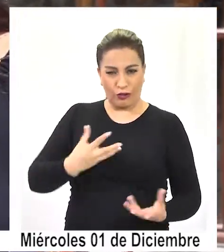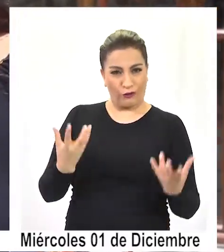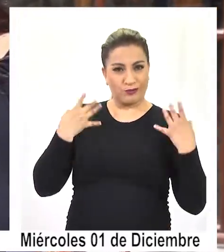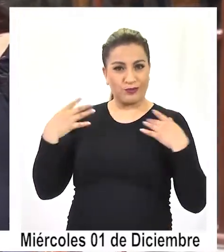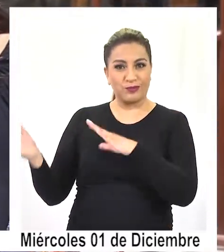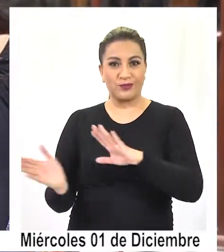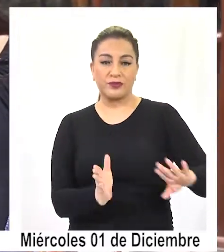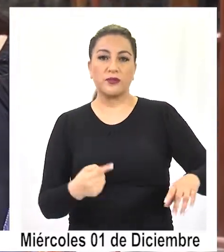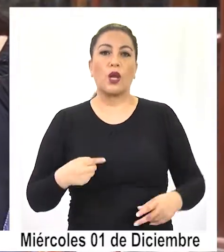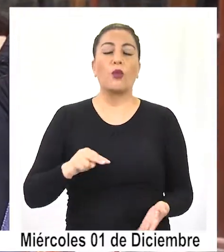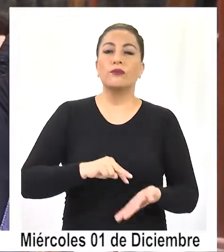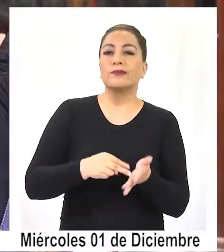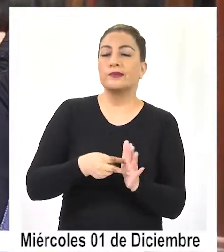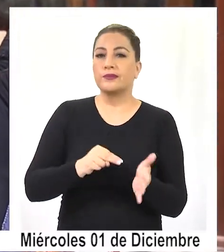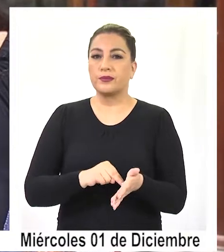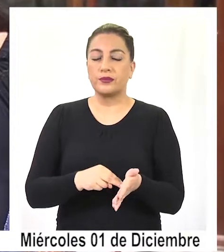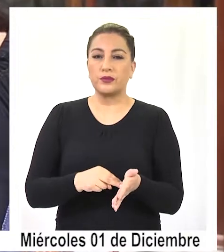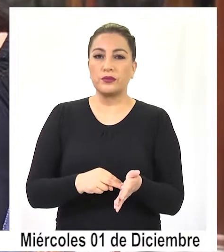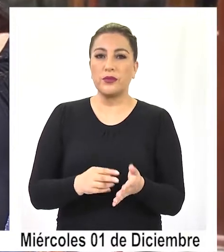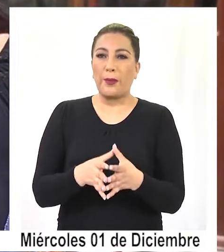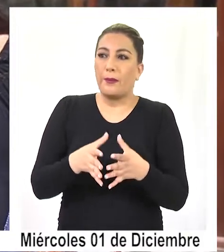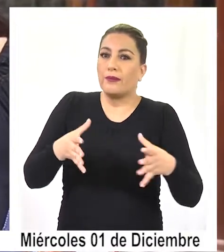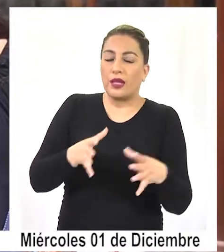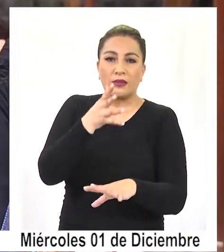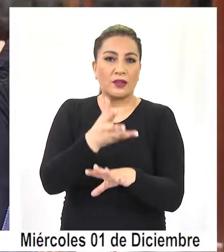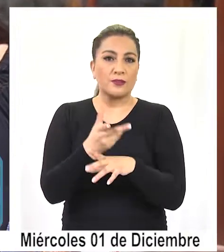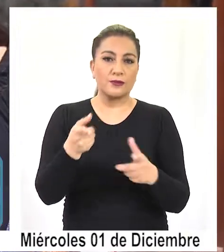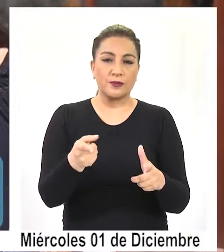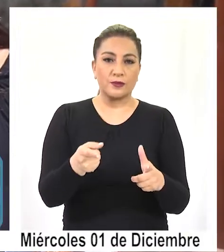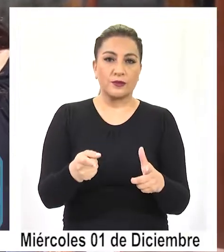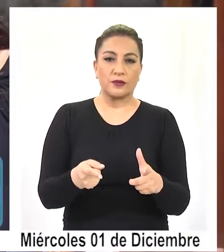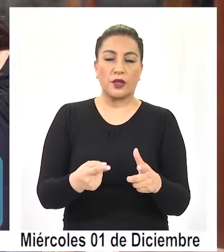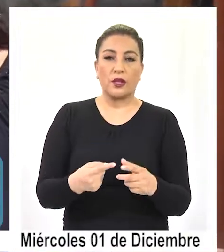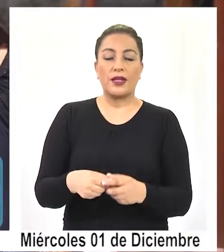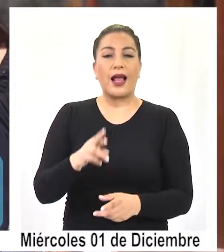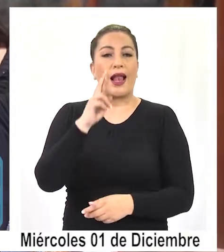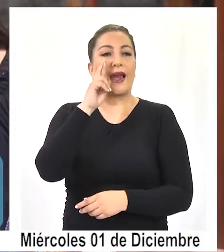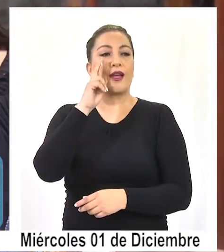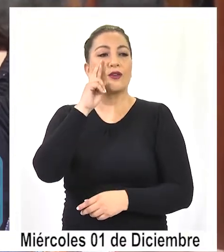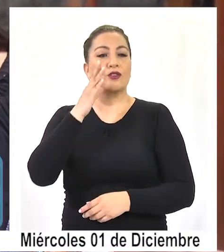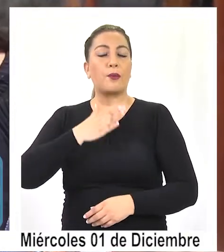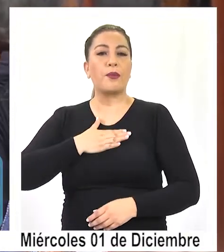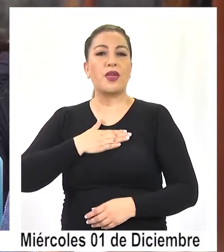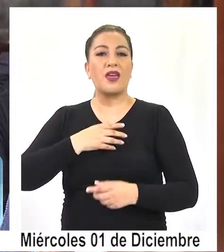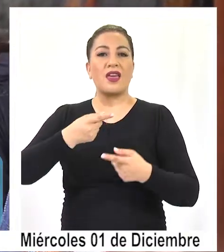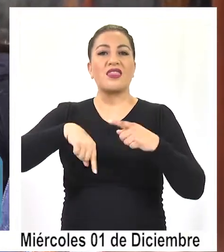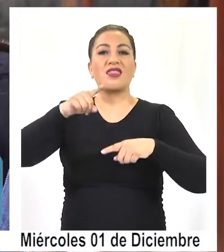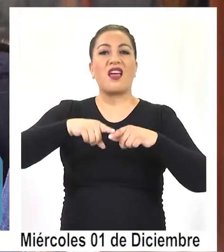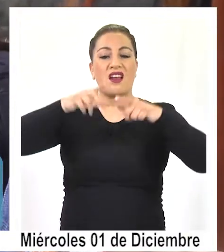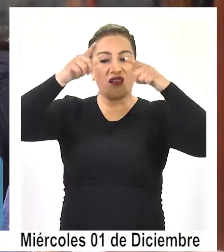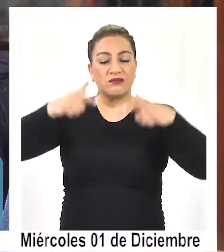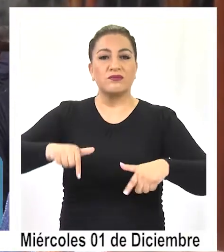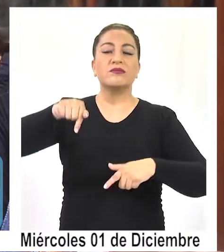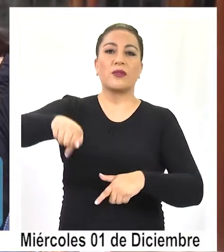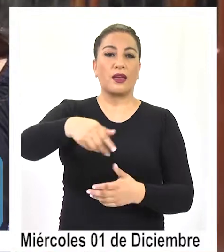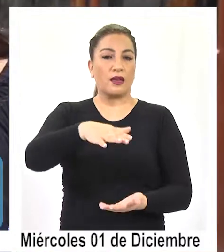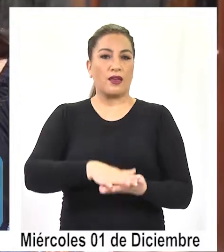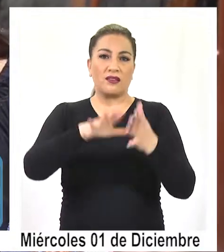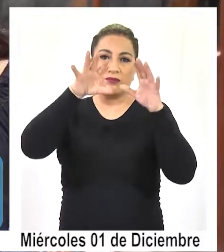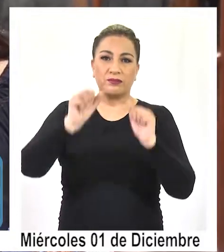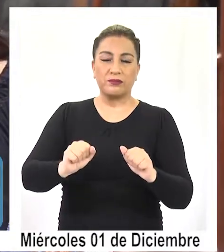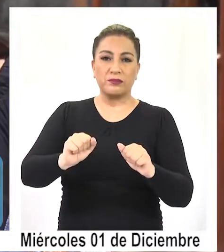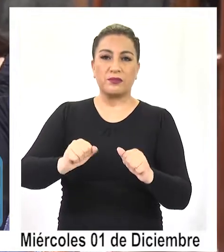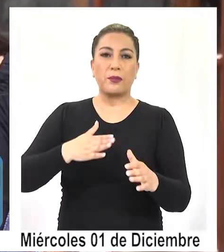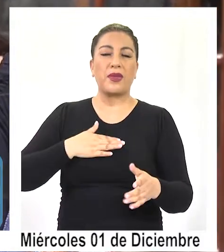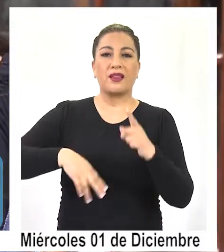los problemas más grandes que tenemos es el reconocimiento de nuestro territorio, el reconocimiento realmente de nuestro